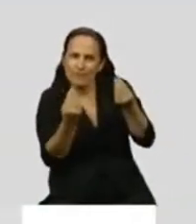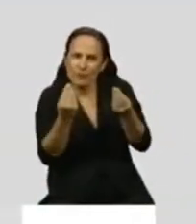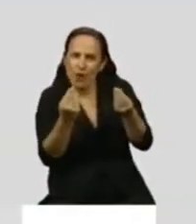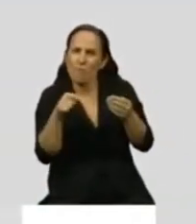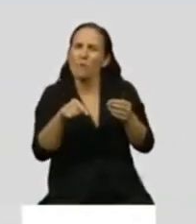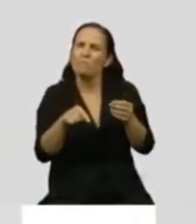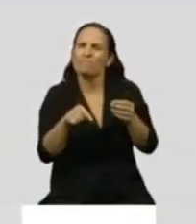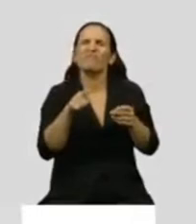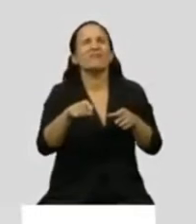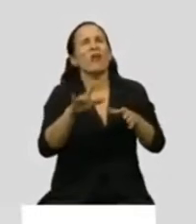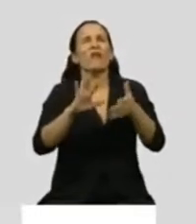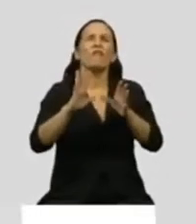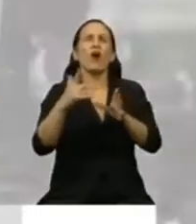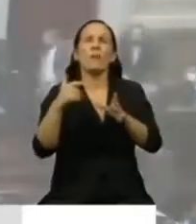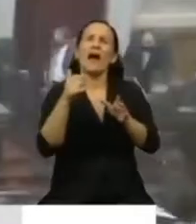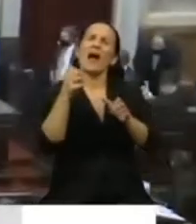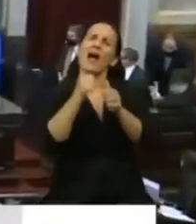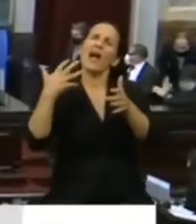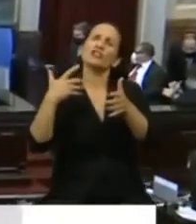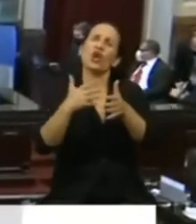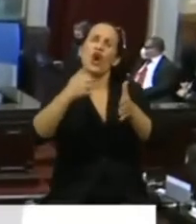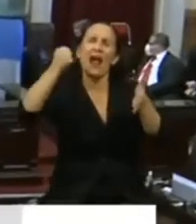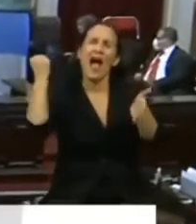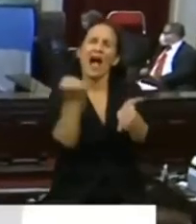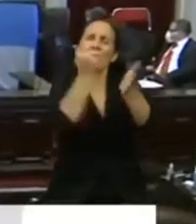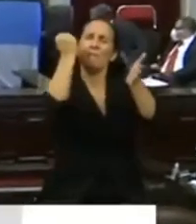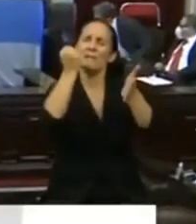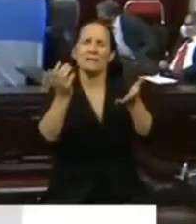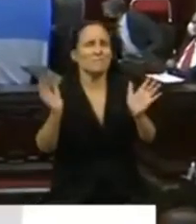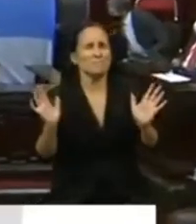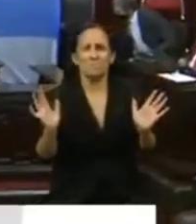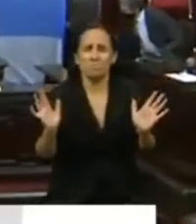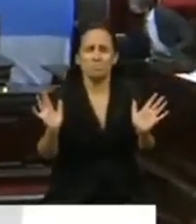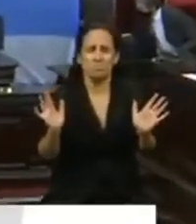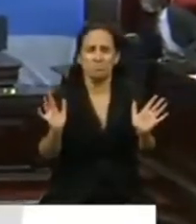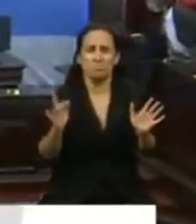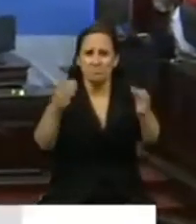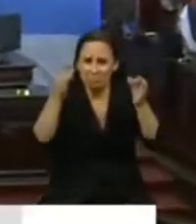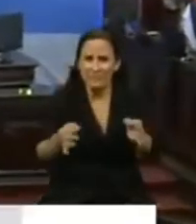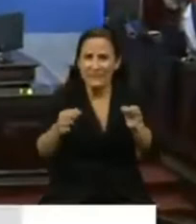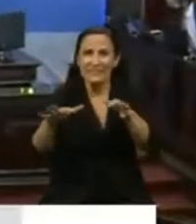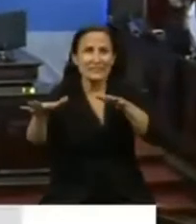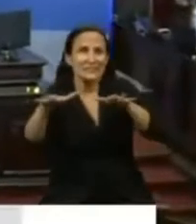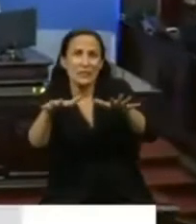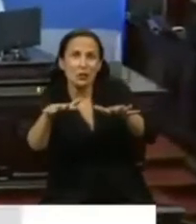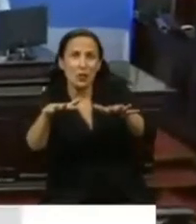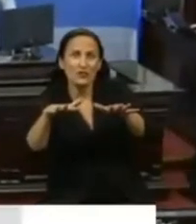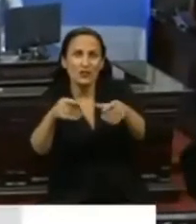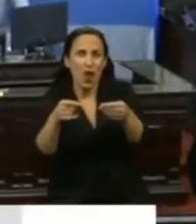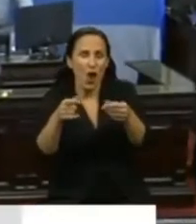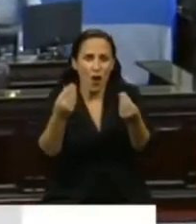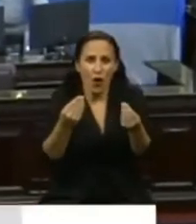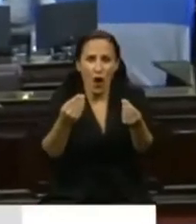esta sesión. Es una respuesta que logramos encontrar para el funcionamiento del Parlamento,